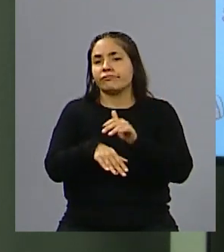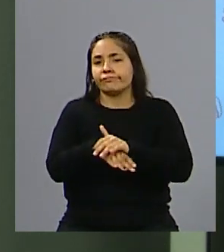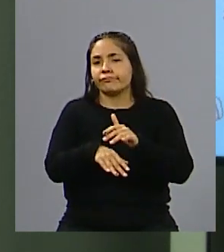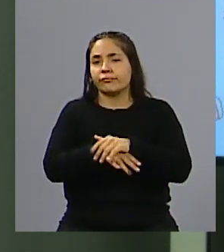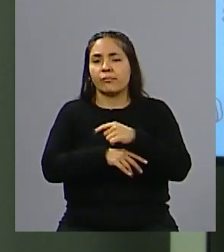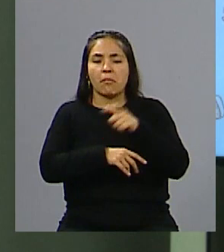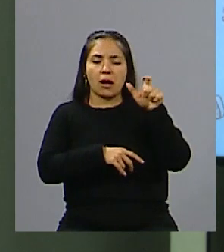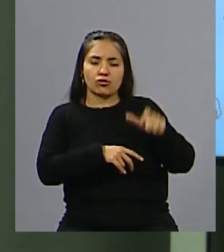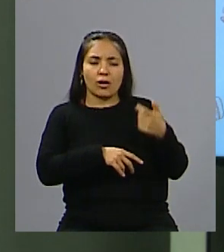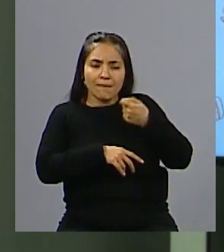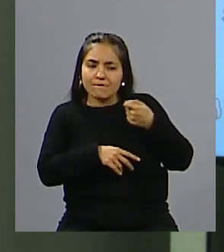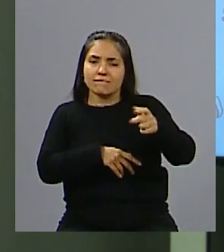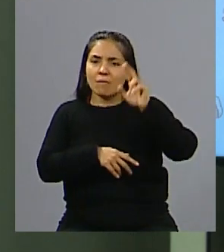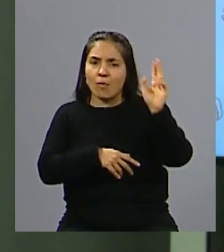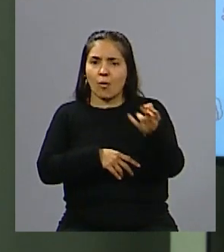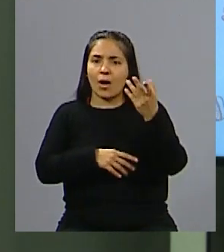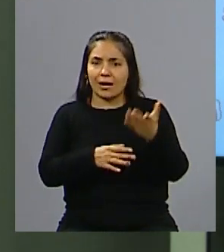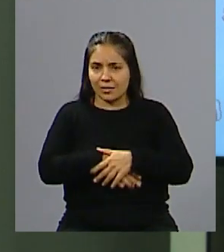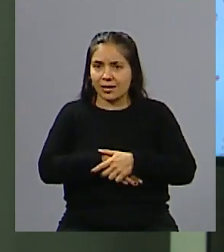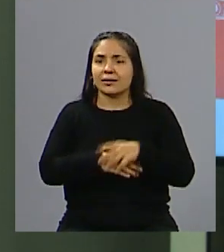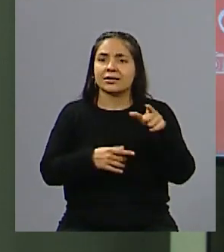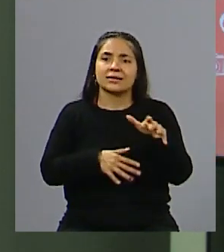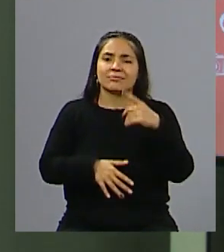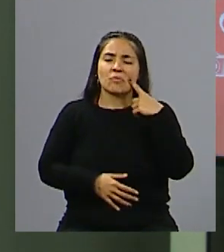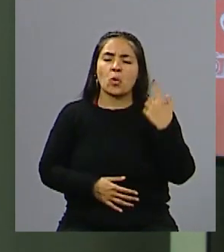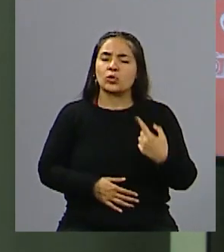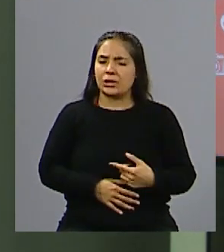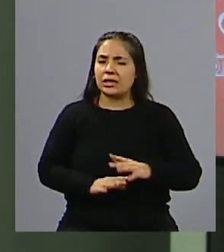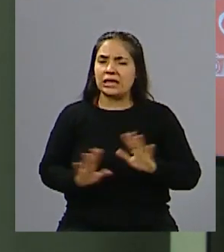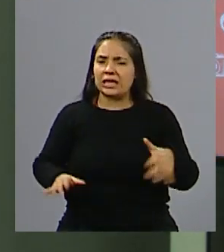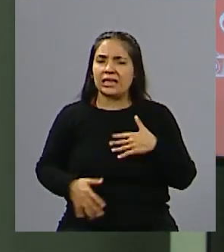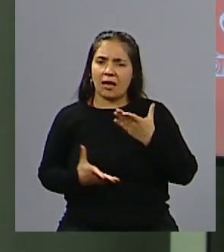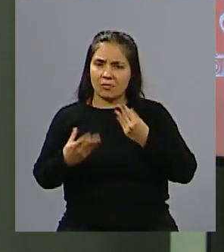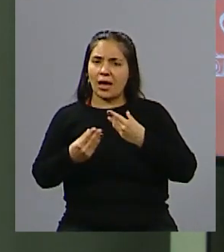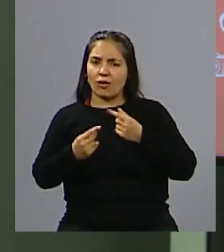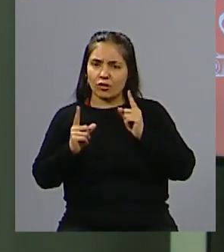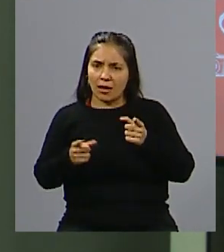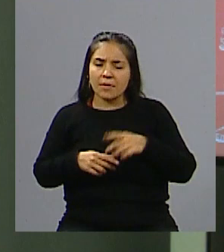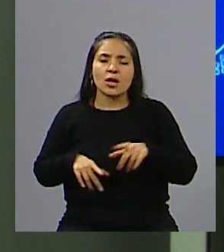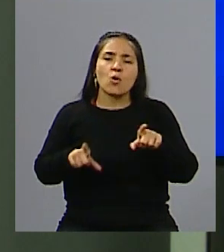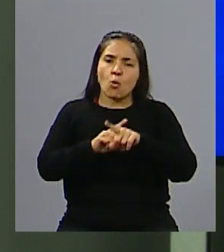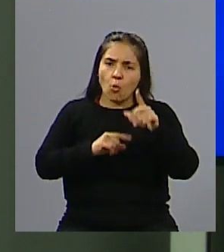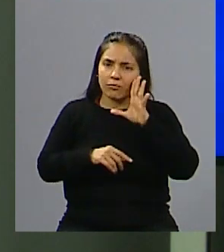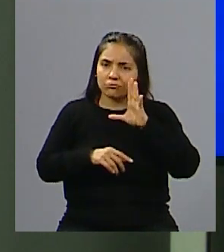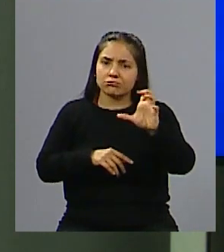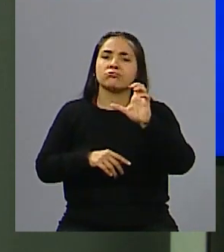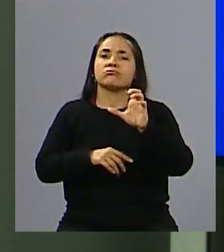Es un hecho bastante triste y aterrador, pero de alguna manera queremos